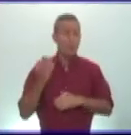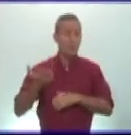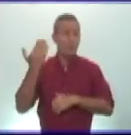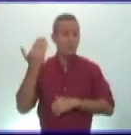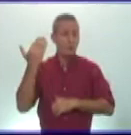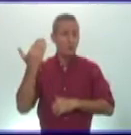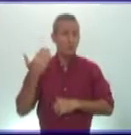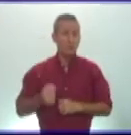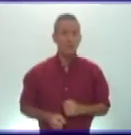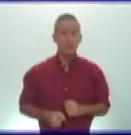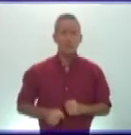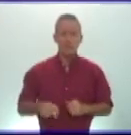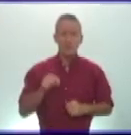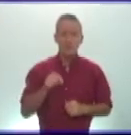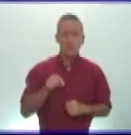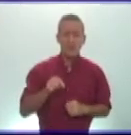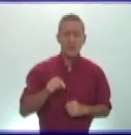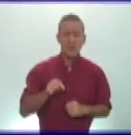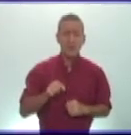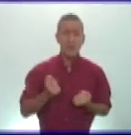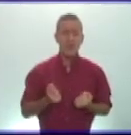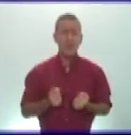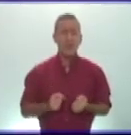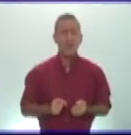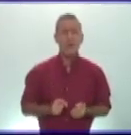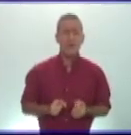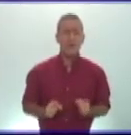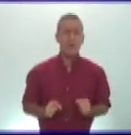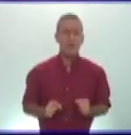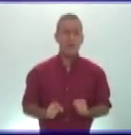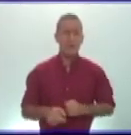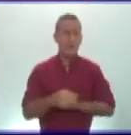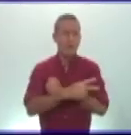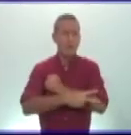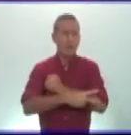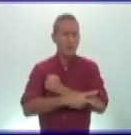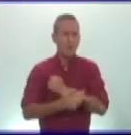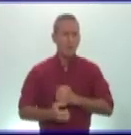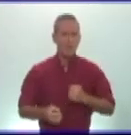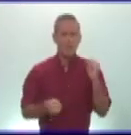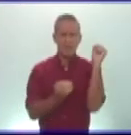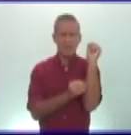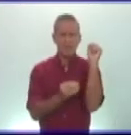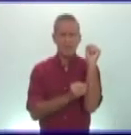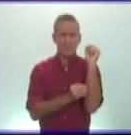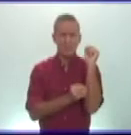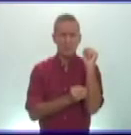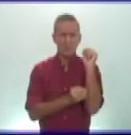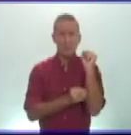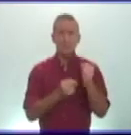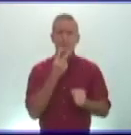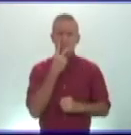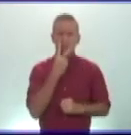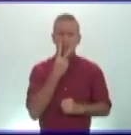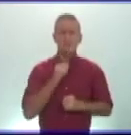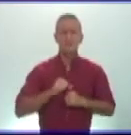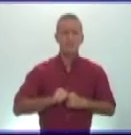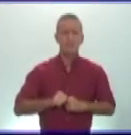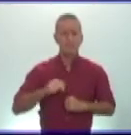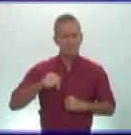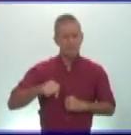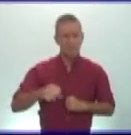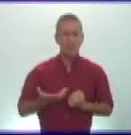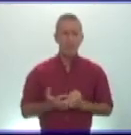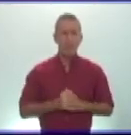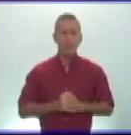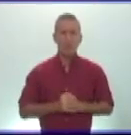en un imperio poderoso que todavía en nuestros días muchachos se toma como referencia de la historia antigua medieval quiero que presten atención en